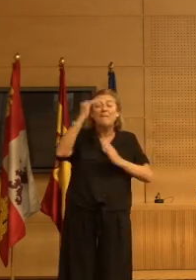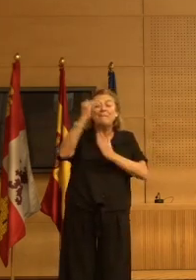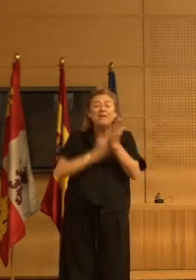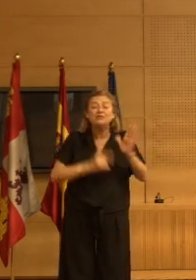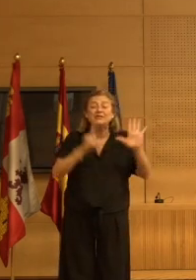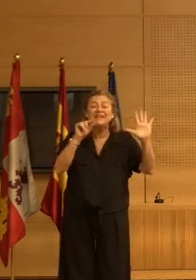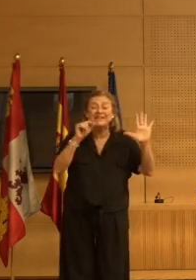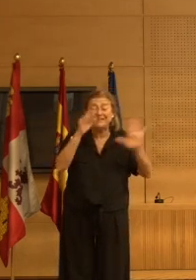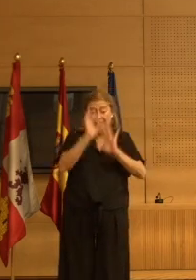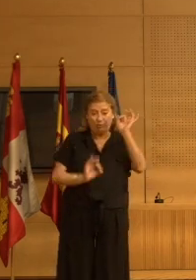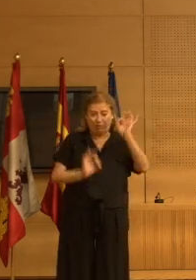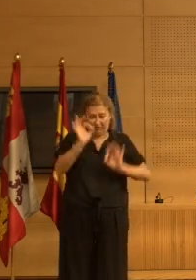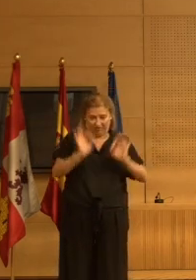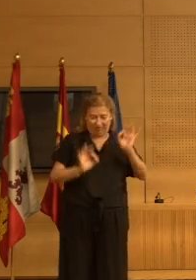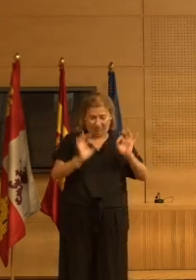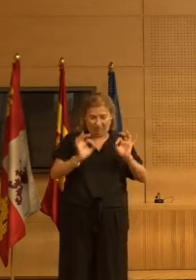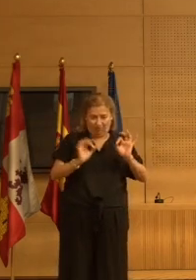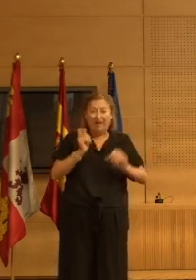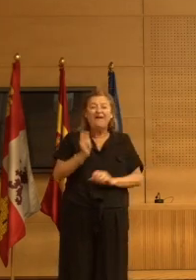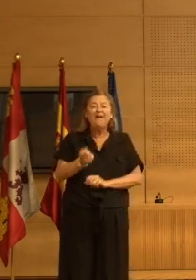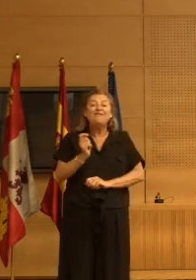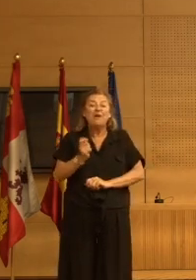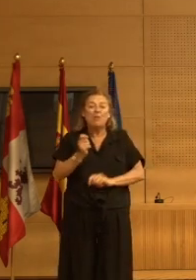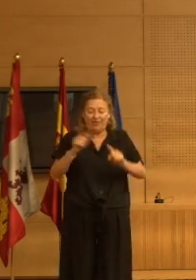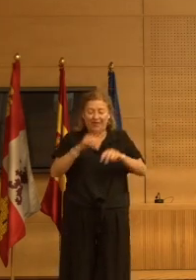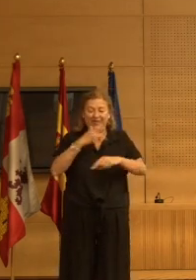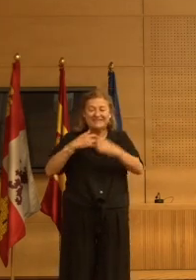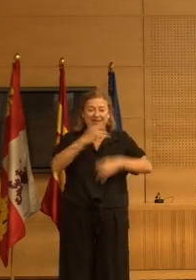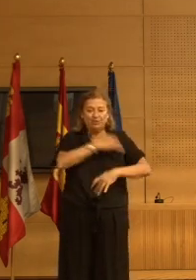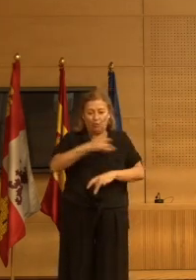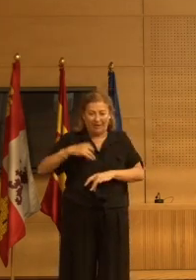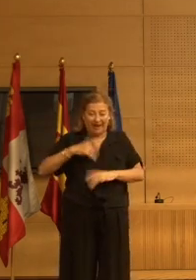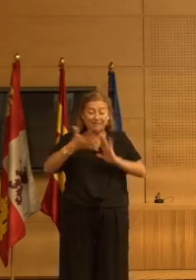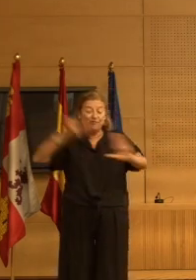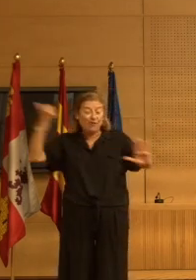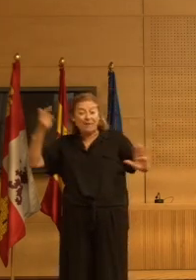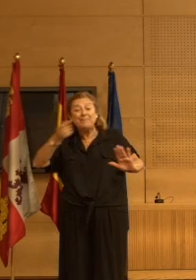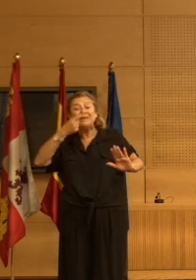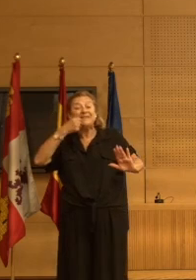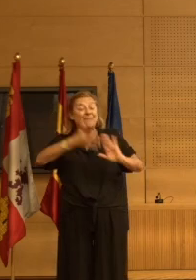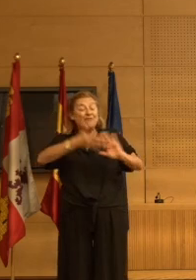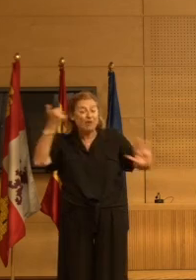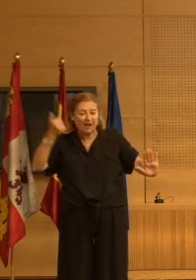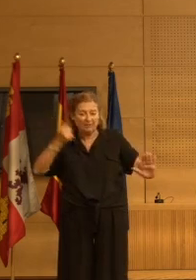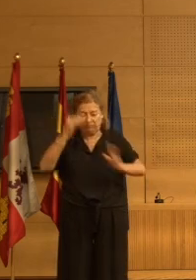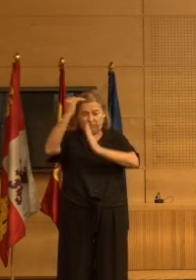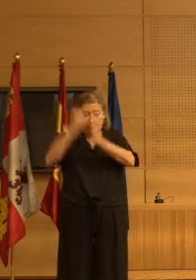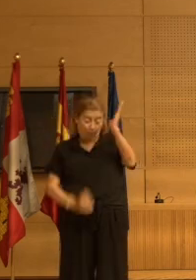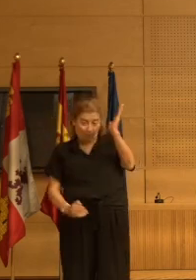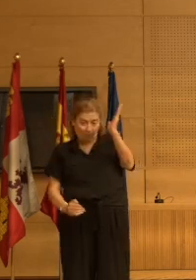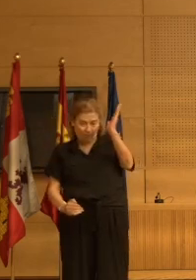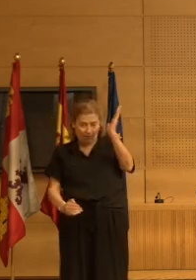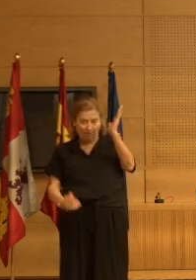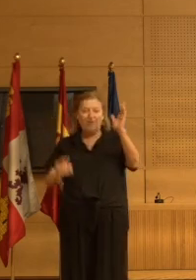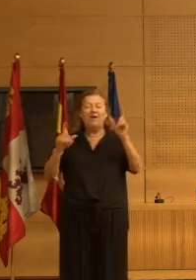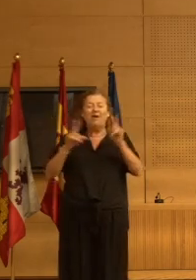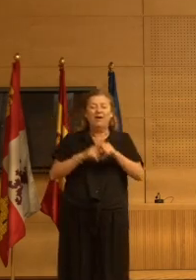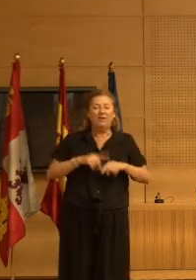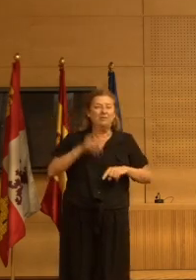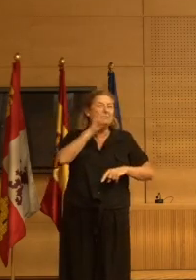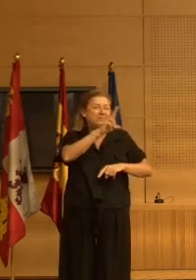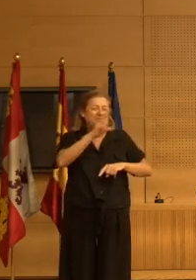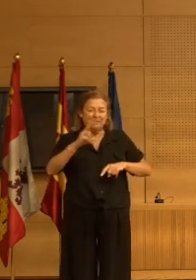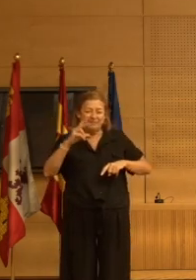% la frecuencia de este síntoma al quitarle el fármaco las alucinaciones ha